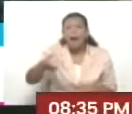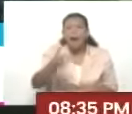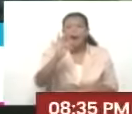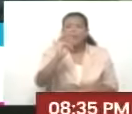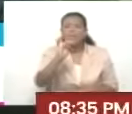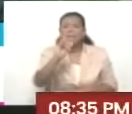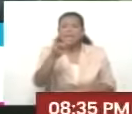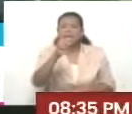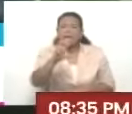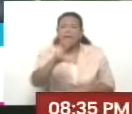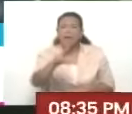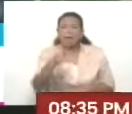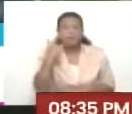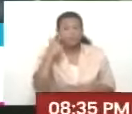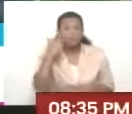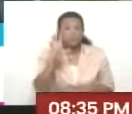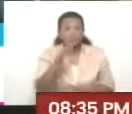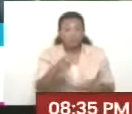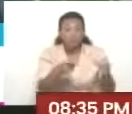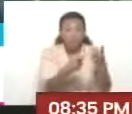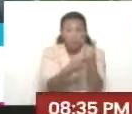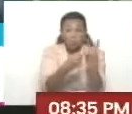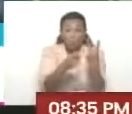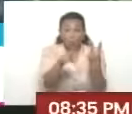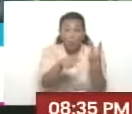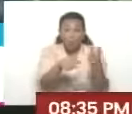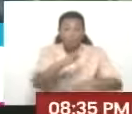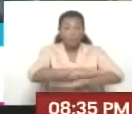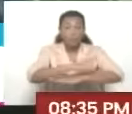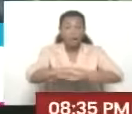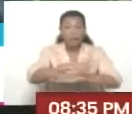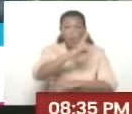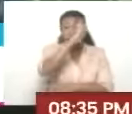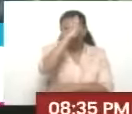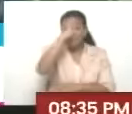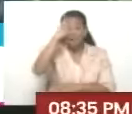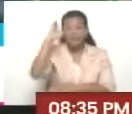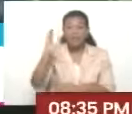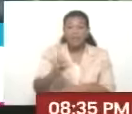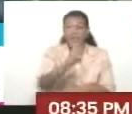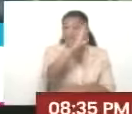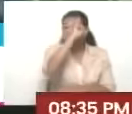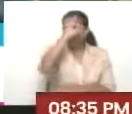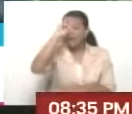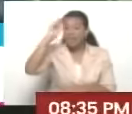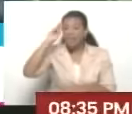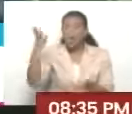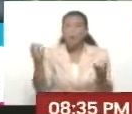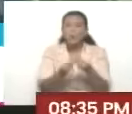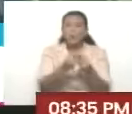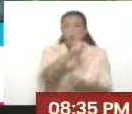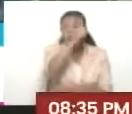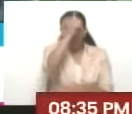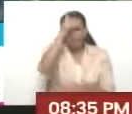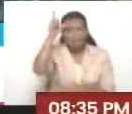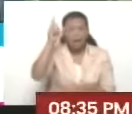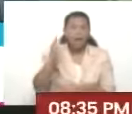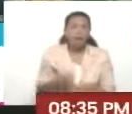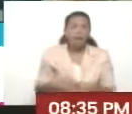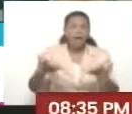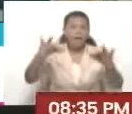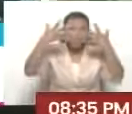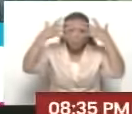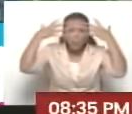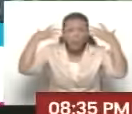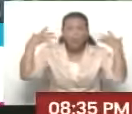Hoy día la tal Dinora Figuera, en un acto en Madrid, apoyando con Leopoldo López y Antonio Ledesma